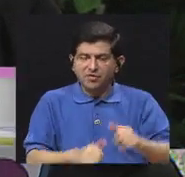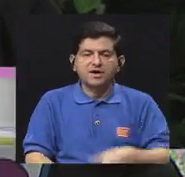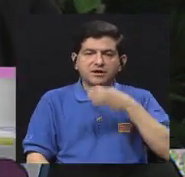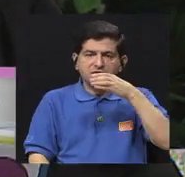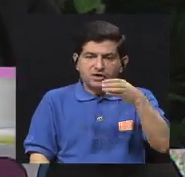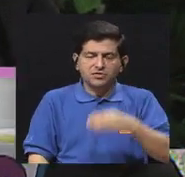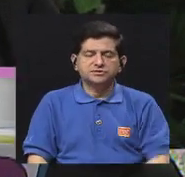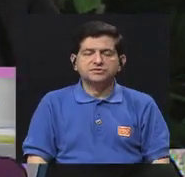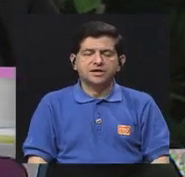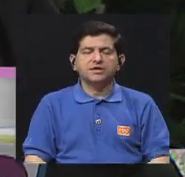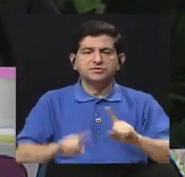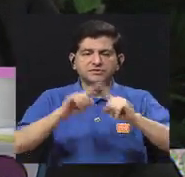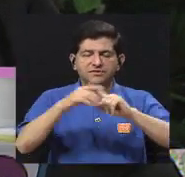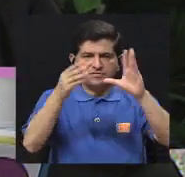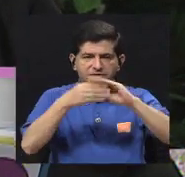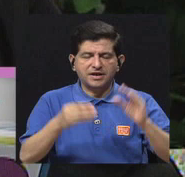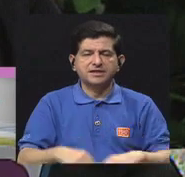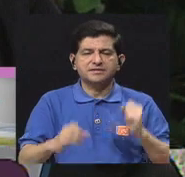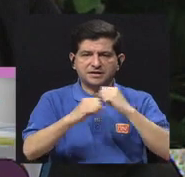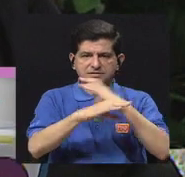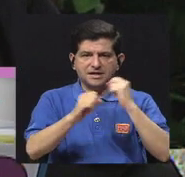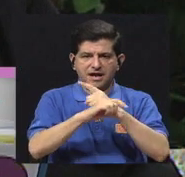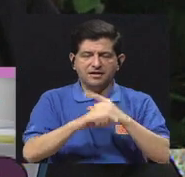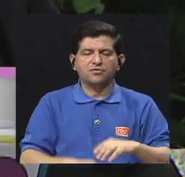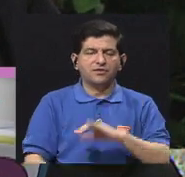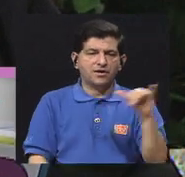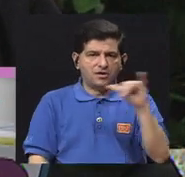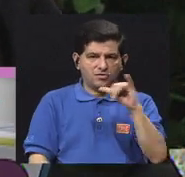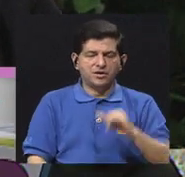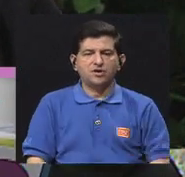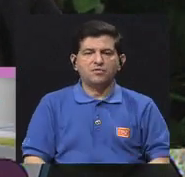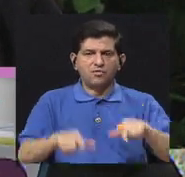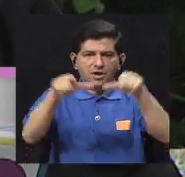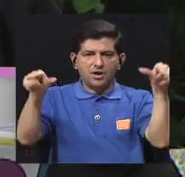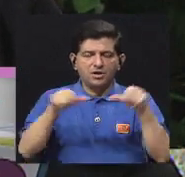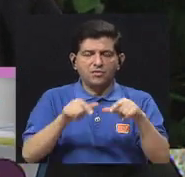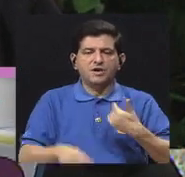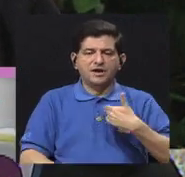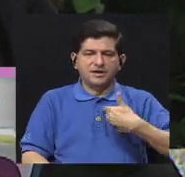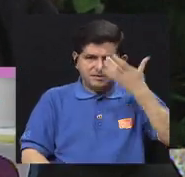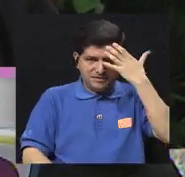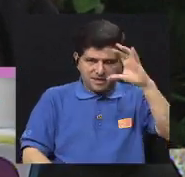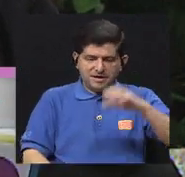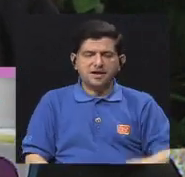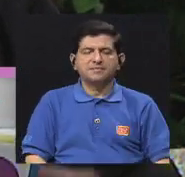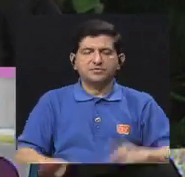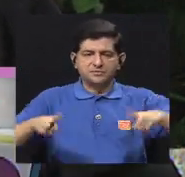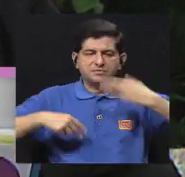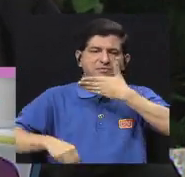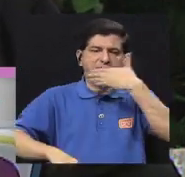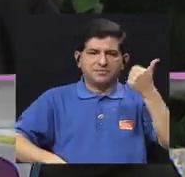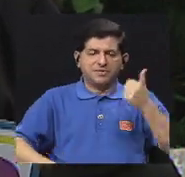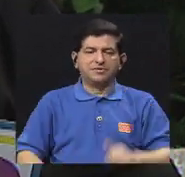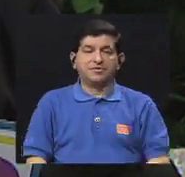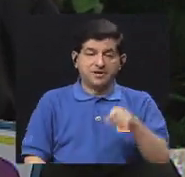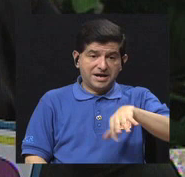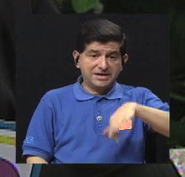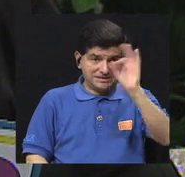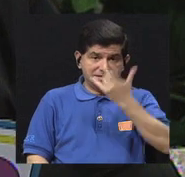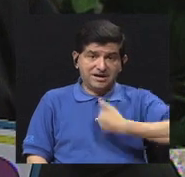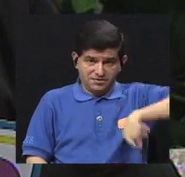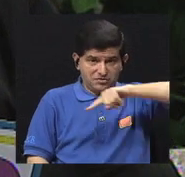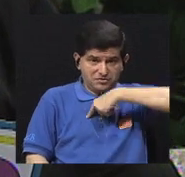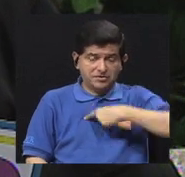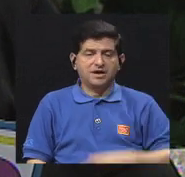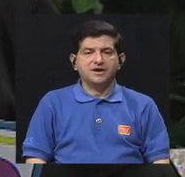sus recomendaciones sus sugerencias a nuestro correo electrónico o a través de nuestra página en facebook como vivir mejor así nos puede buscar